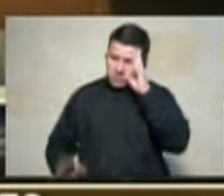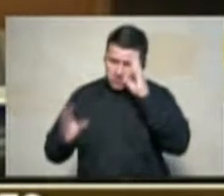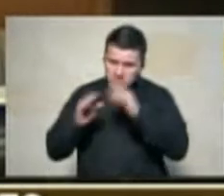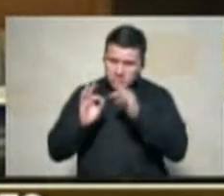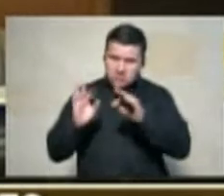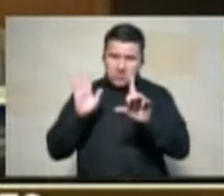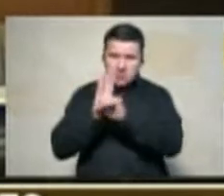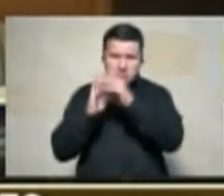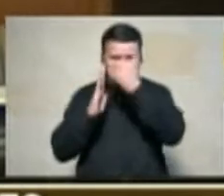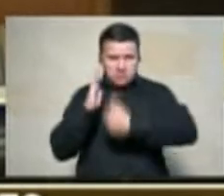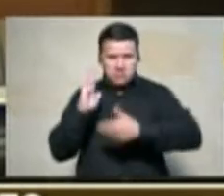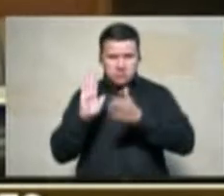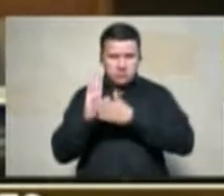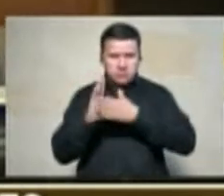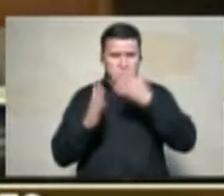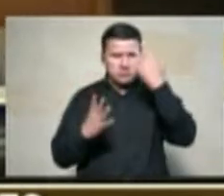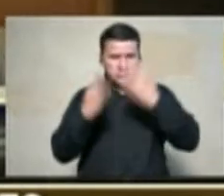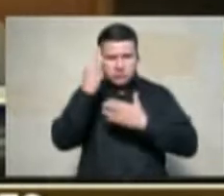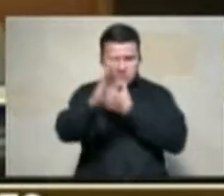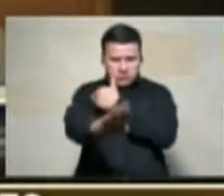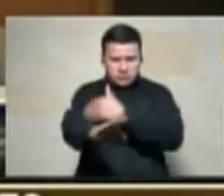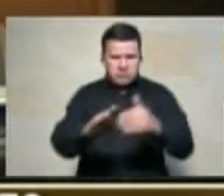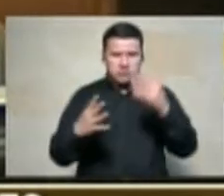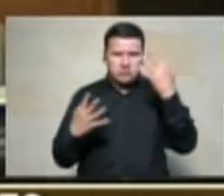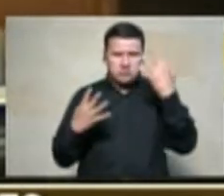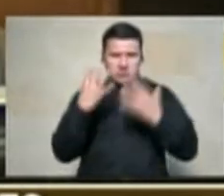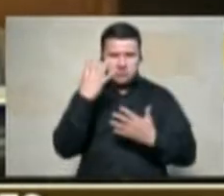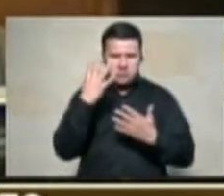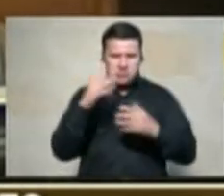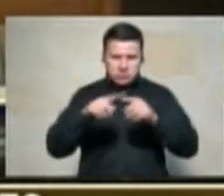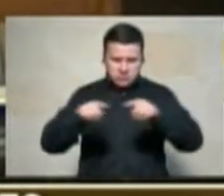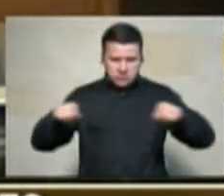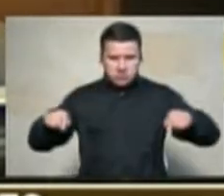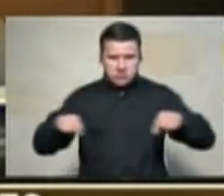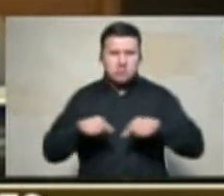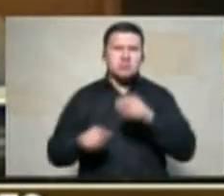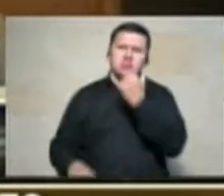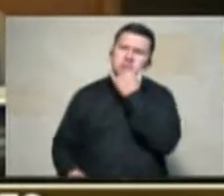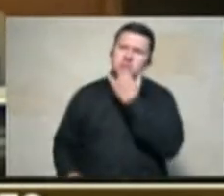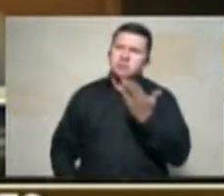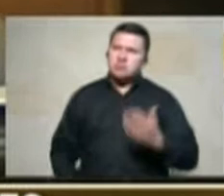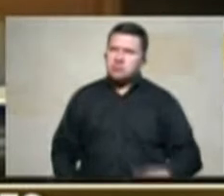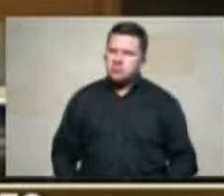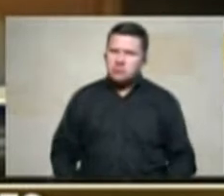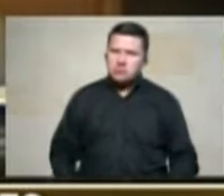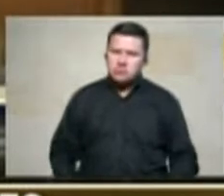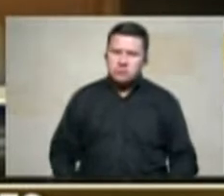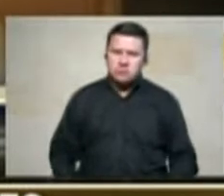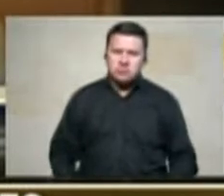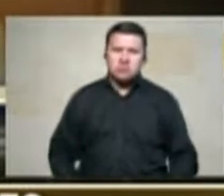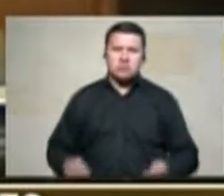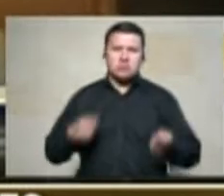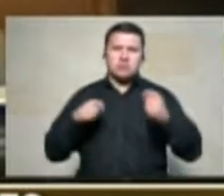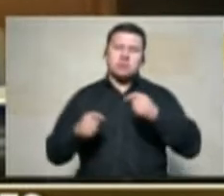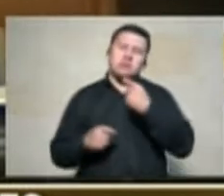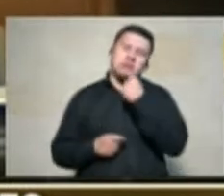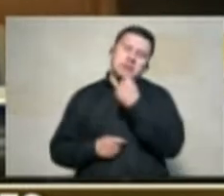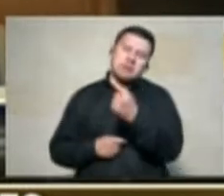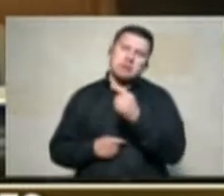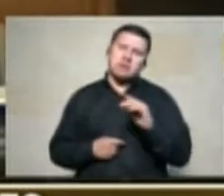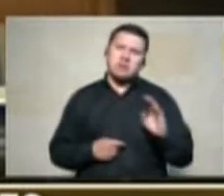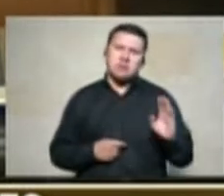trato legal fueron 13 millones de pesos por 14 etarias que pasó y el señor que vendió le manifiesta